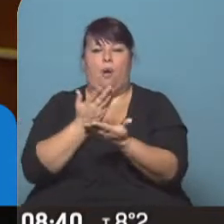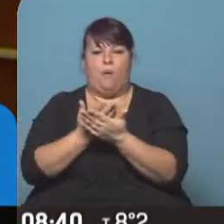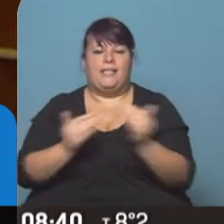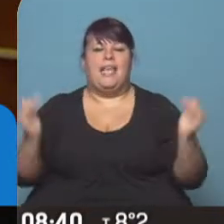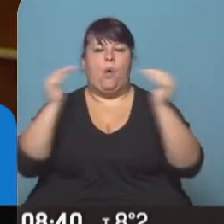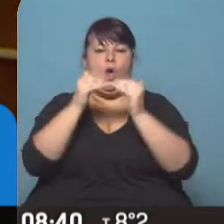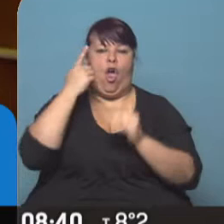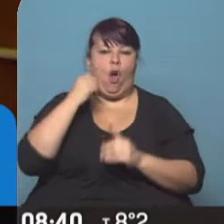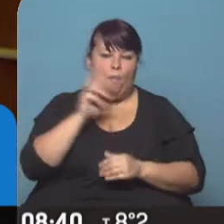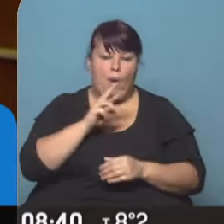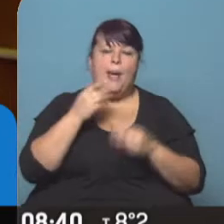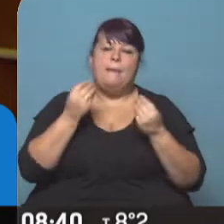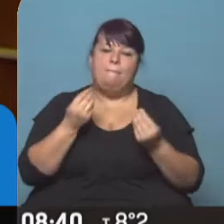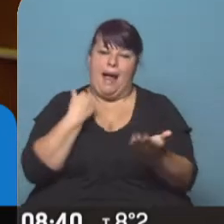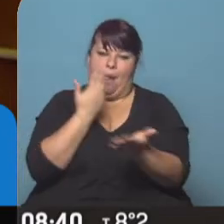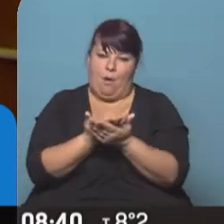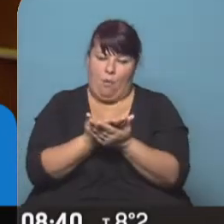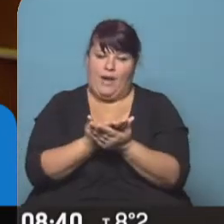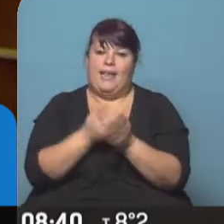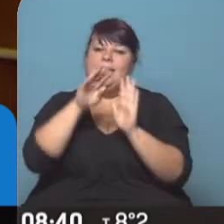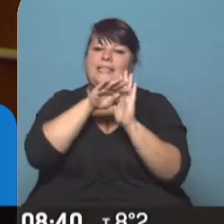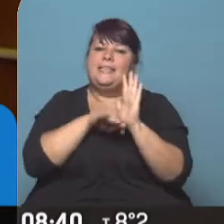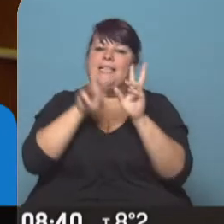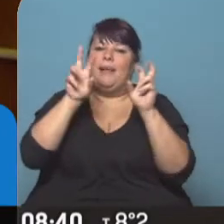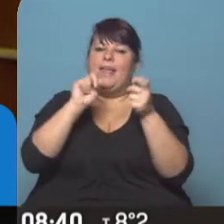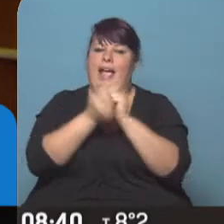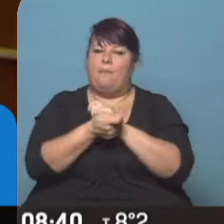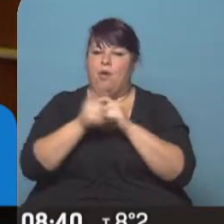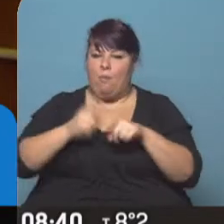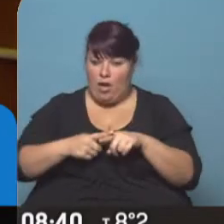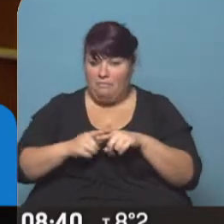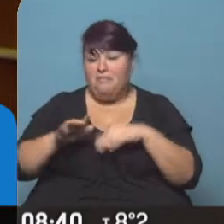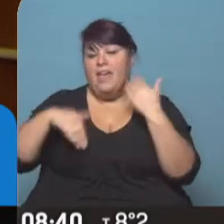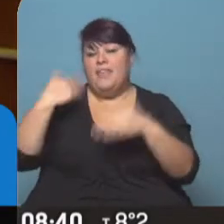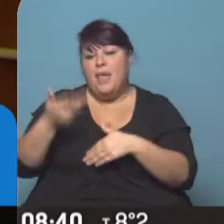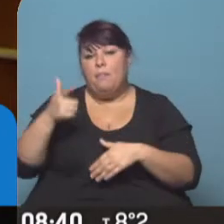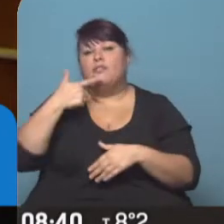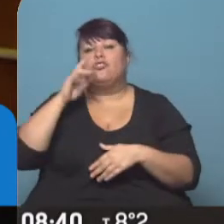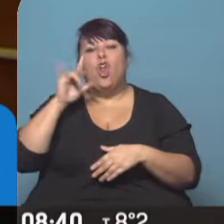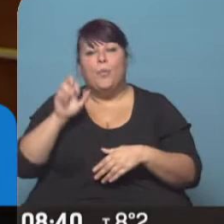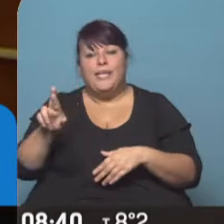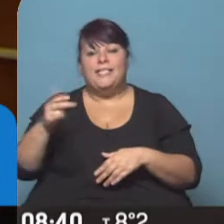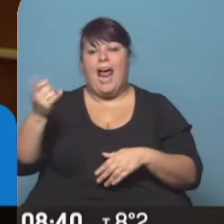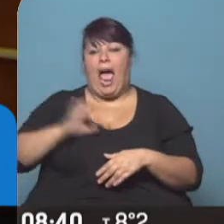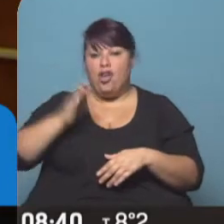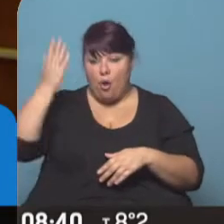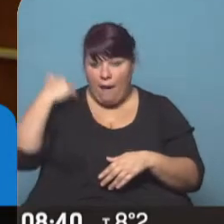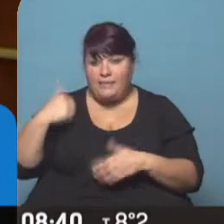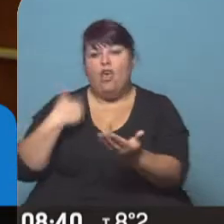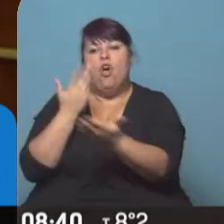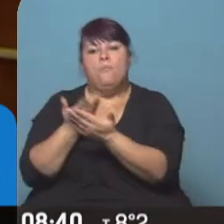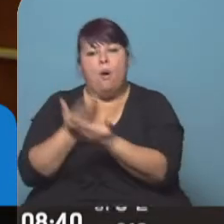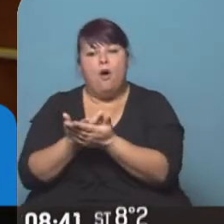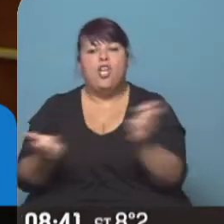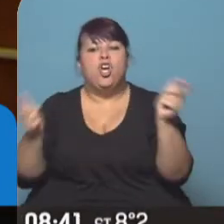paridad de género para introducirla en la agenda de la reforma política. Después con Margarita Stolviser el año pasado la propusimos